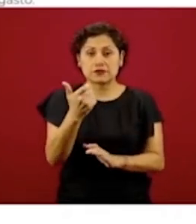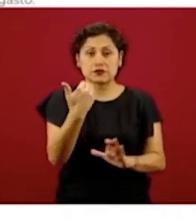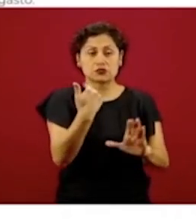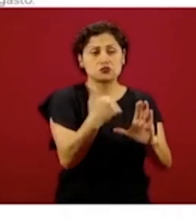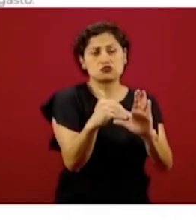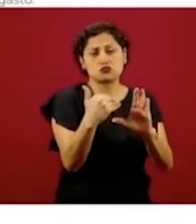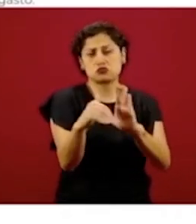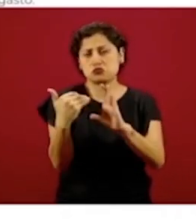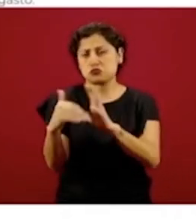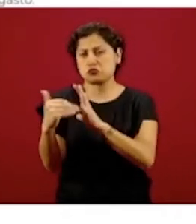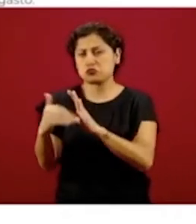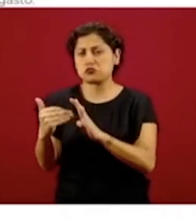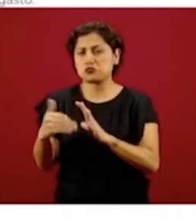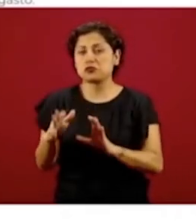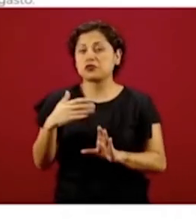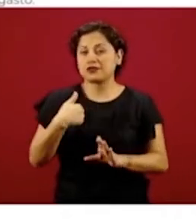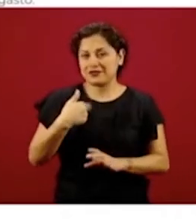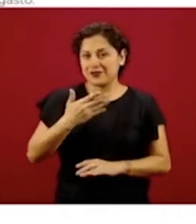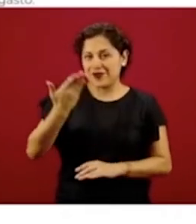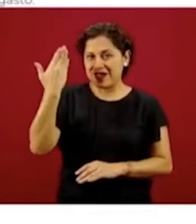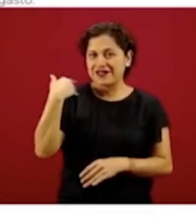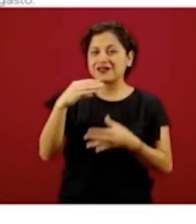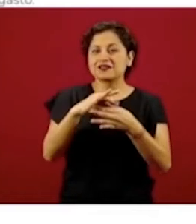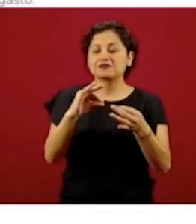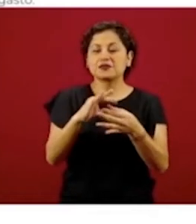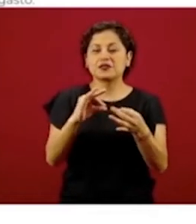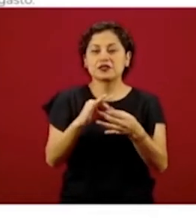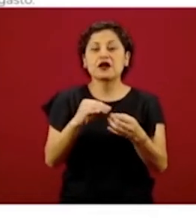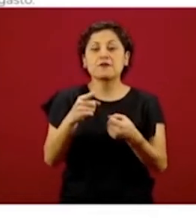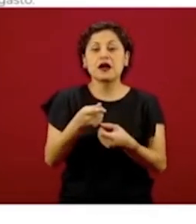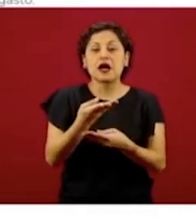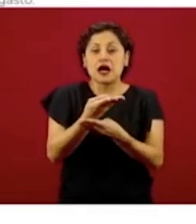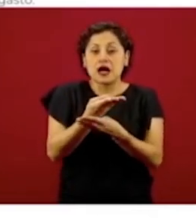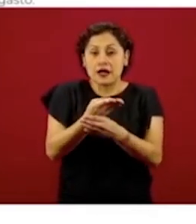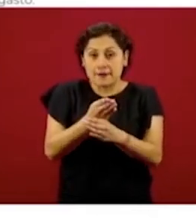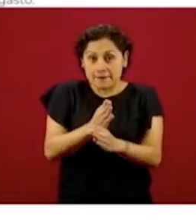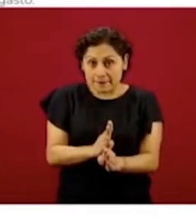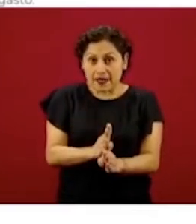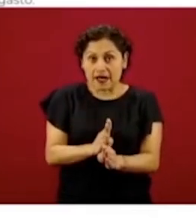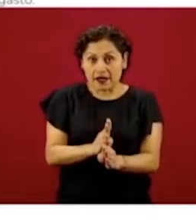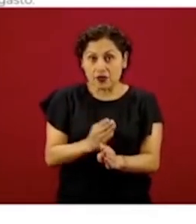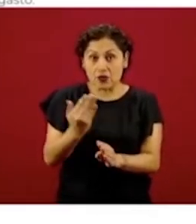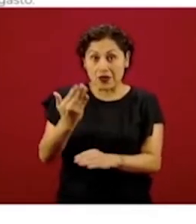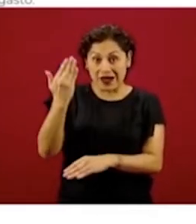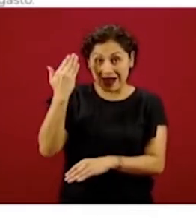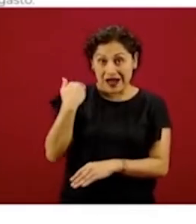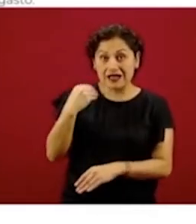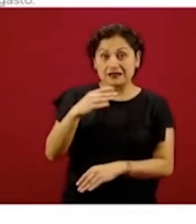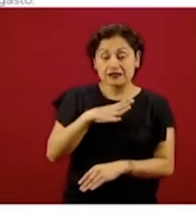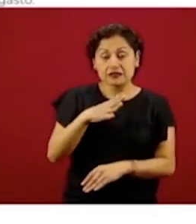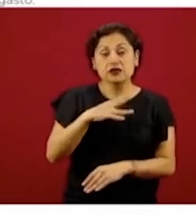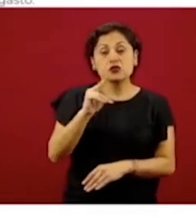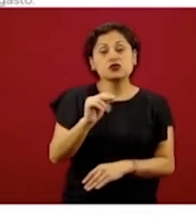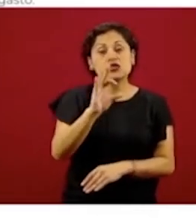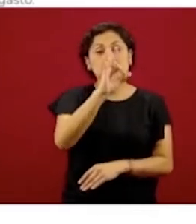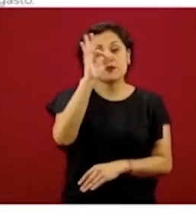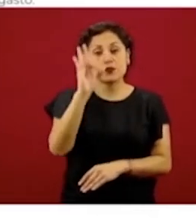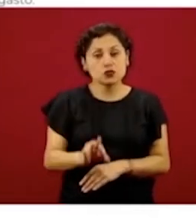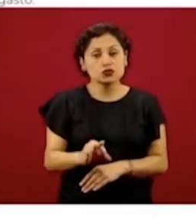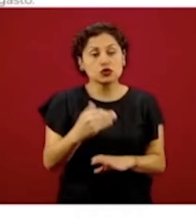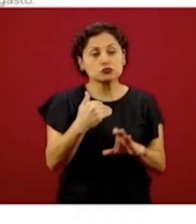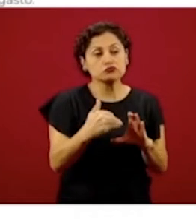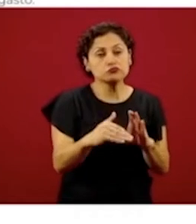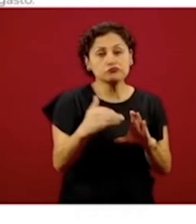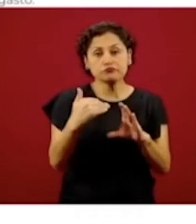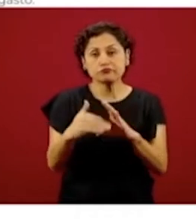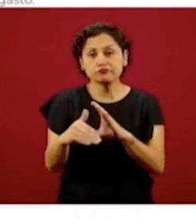mencionaba, cuando nosotros tomamos esta responsabilidad, el banco dispersaba el 80 por ciento de los recursos en efectivo. Nosotros poco a poco